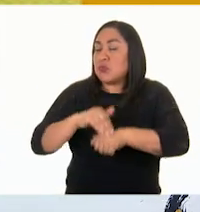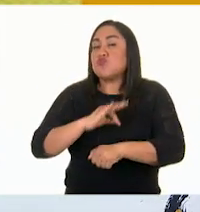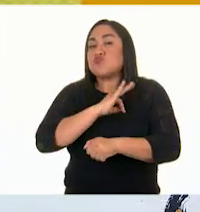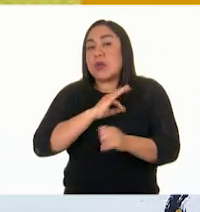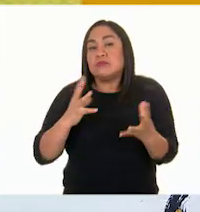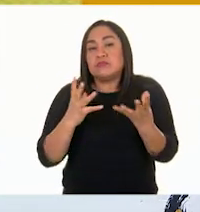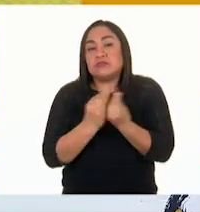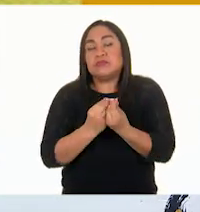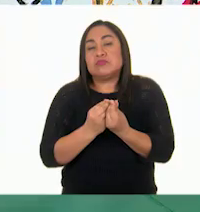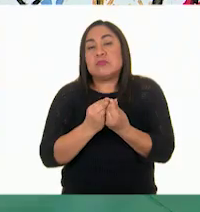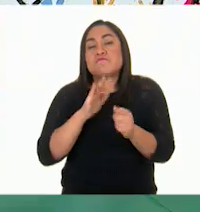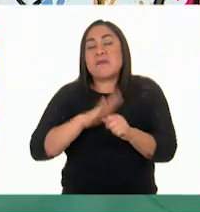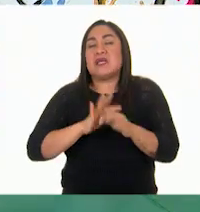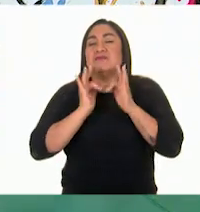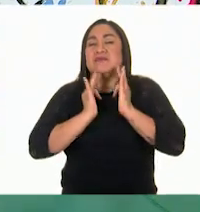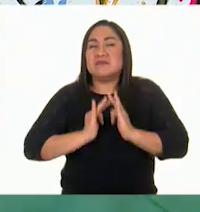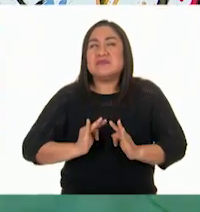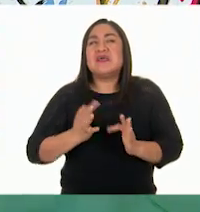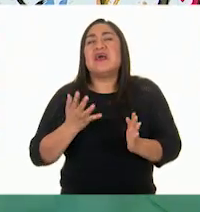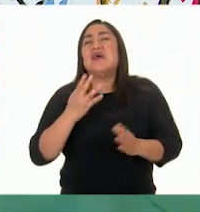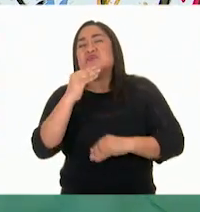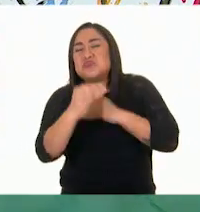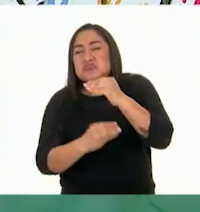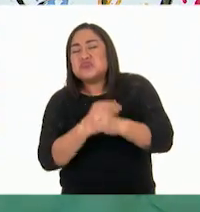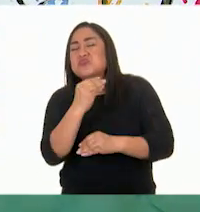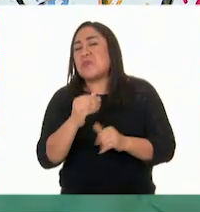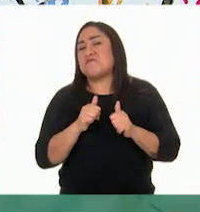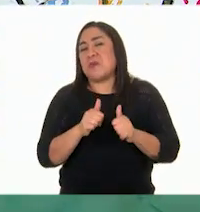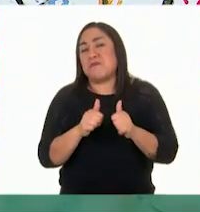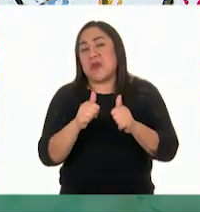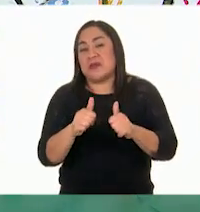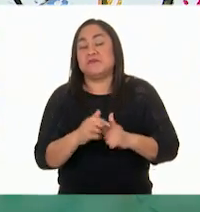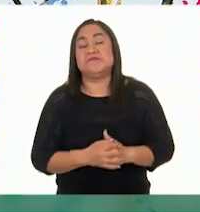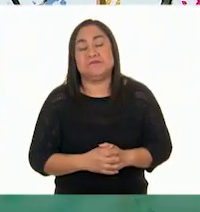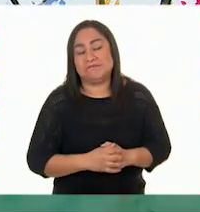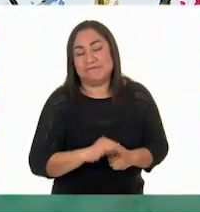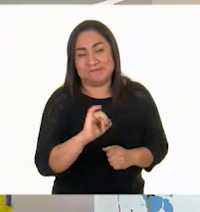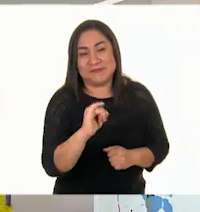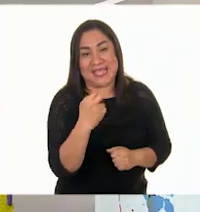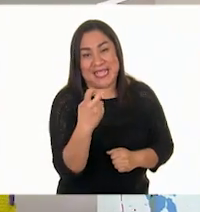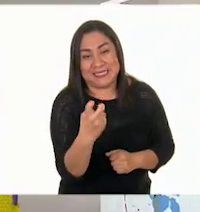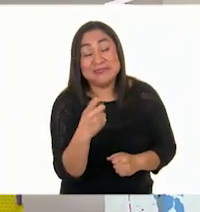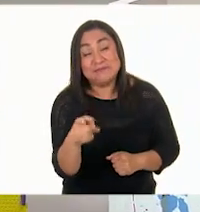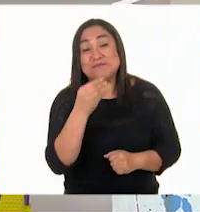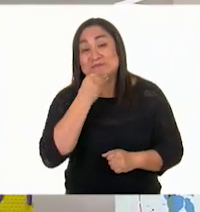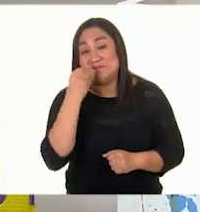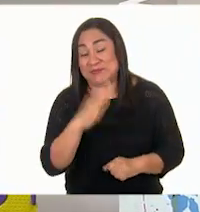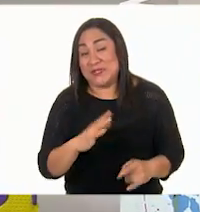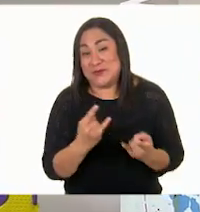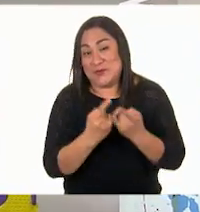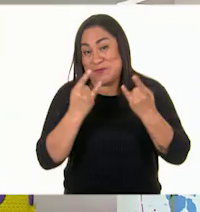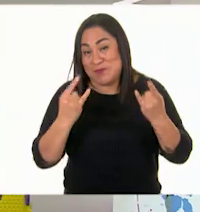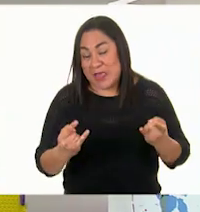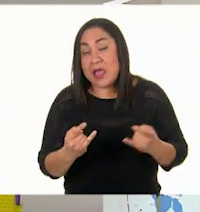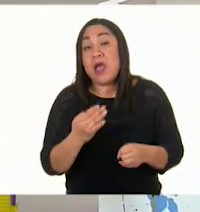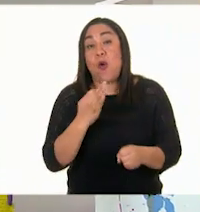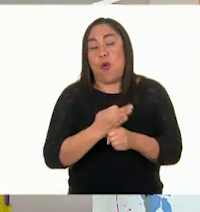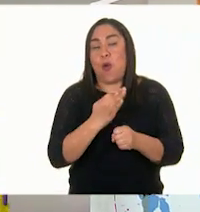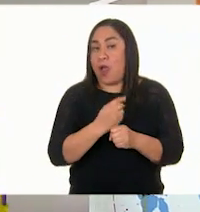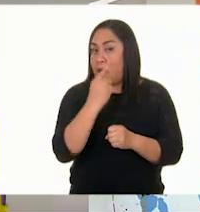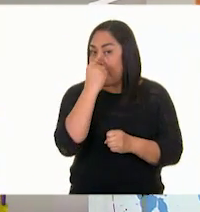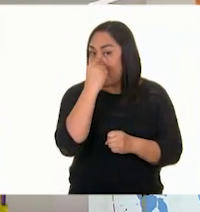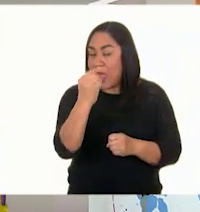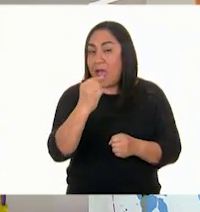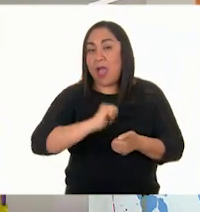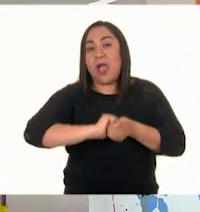evitar tener discusiones o consecuencias. Pues sí, y qué buen cuento de verdad. Y ahora que Pinocho es un niño de